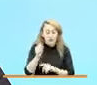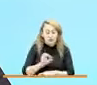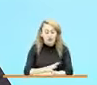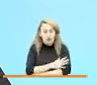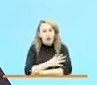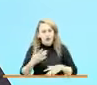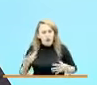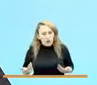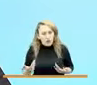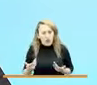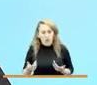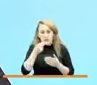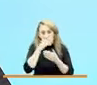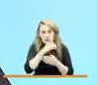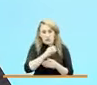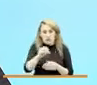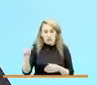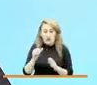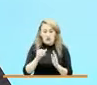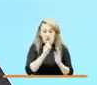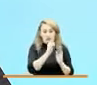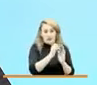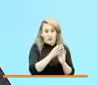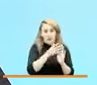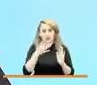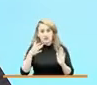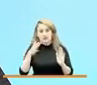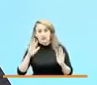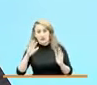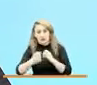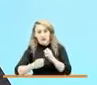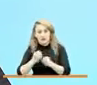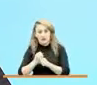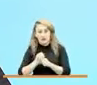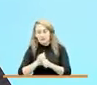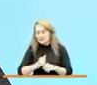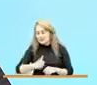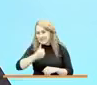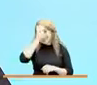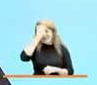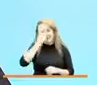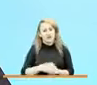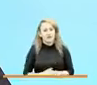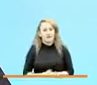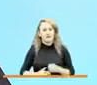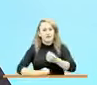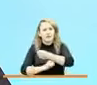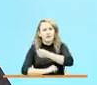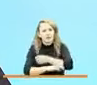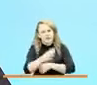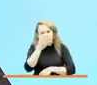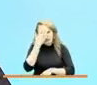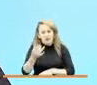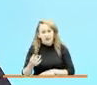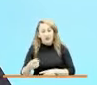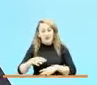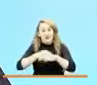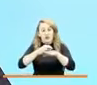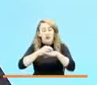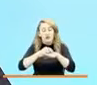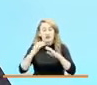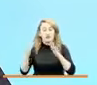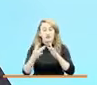la vida, que está entre los 0 y los 5 años, es fundamental. Fundamental porque se tienen más de mil conexiones neuronales por segundo.